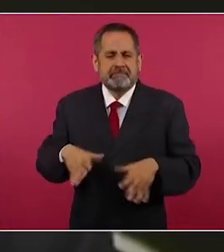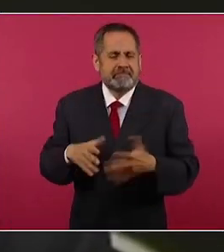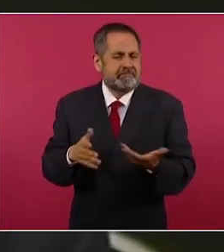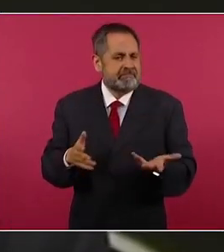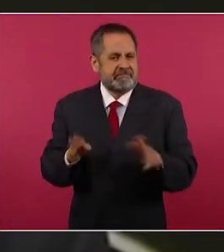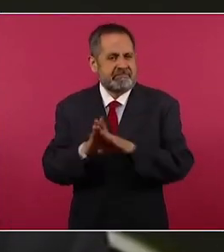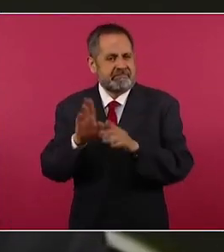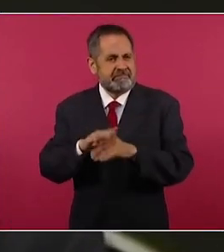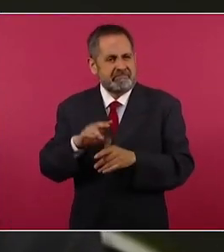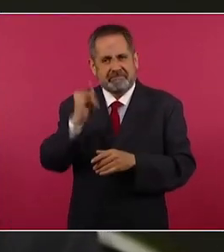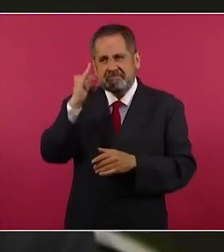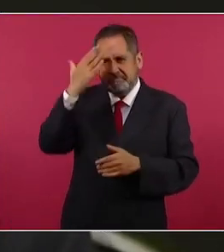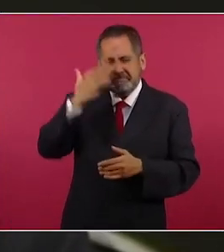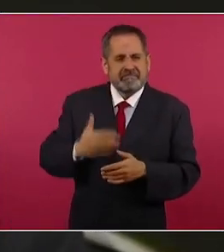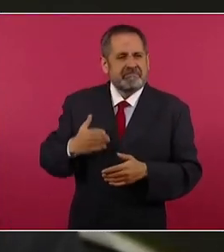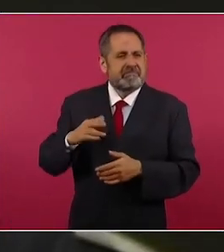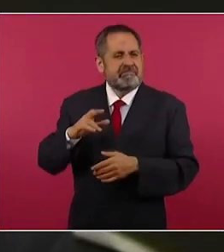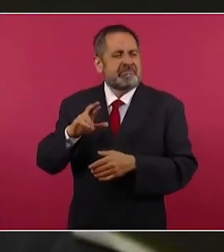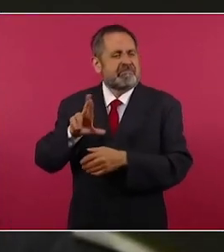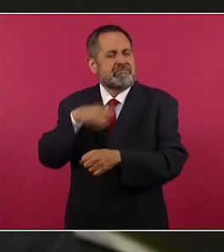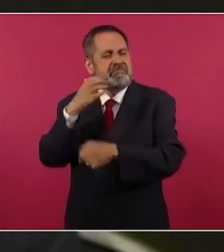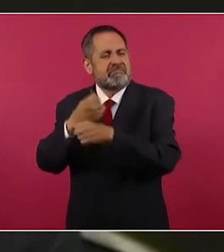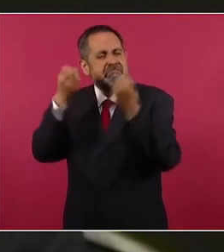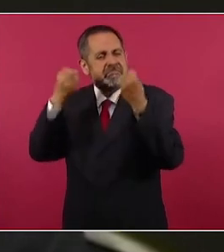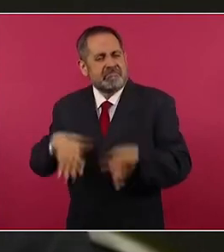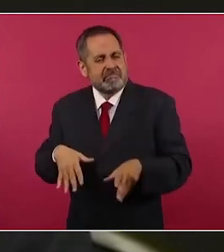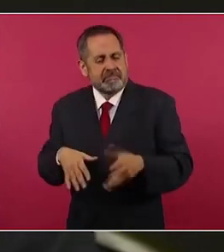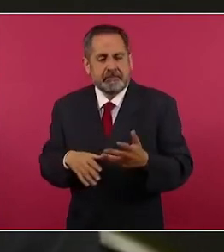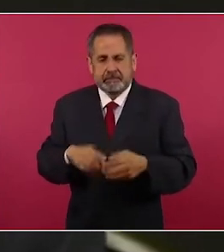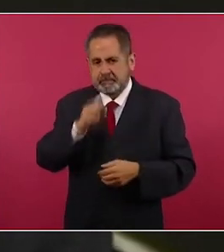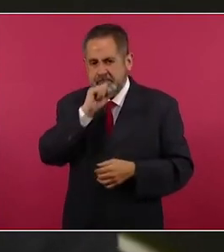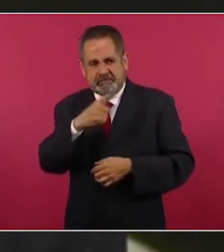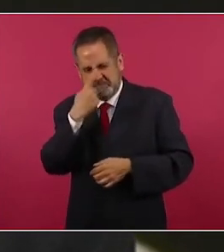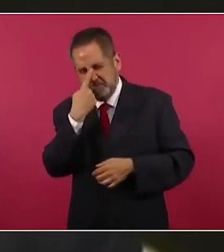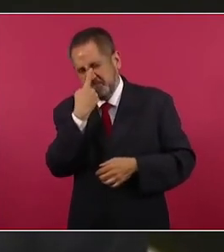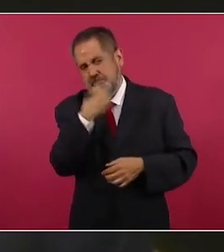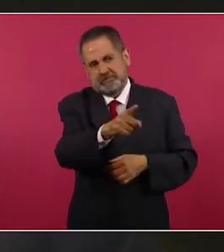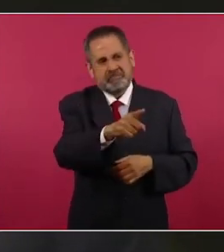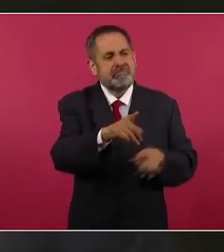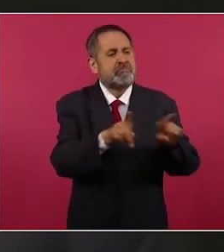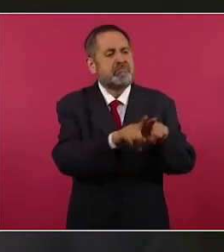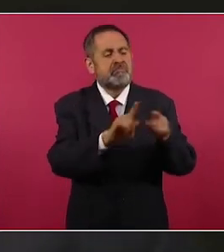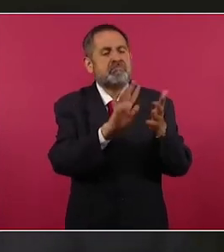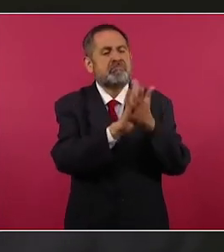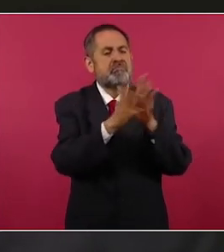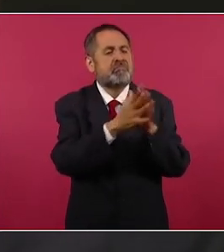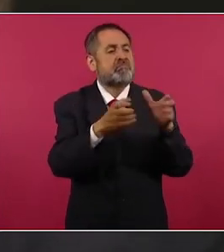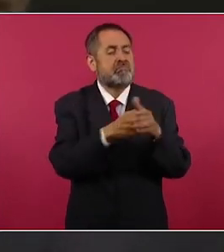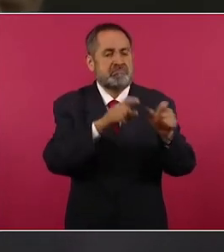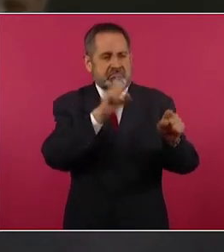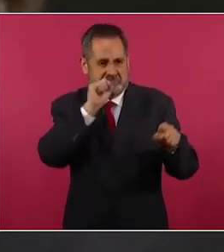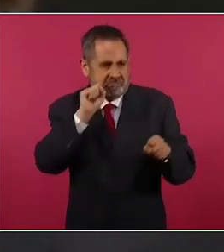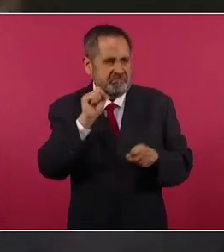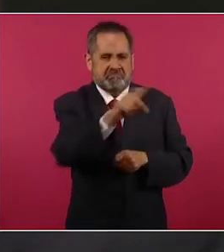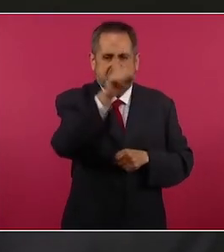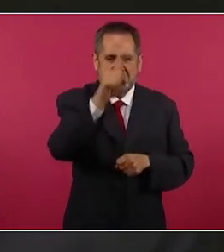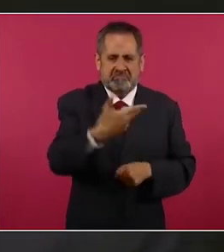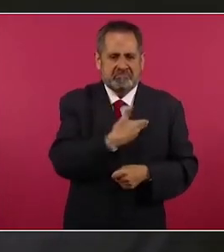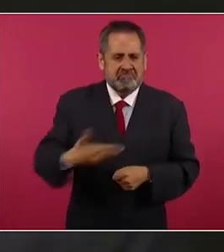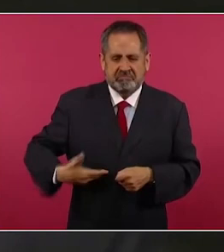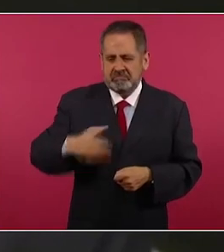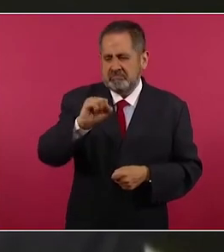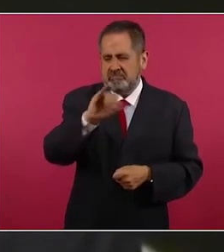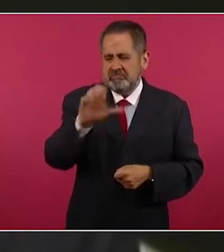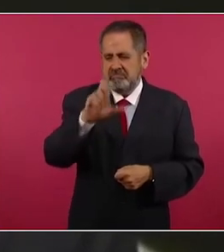la República. Acuso también por complicidad al presidente de la Suprema Corte de